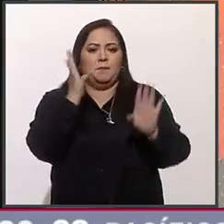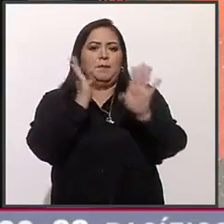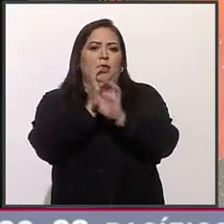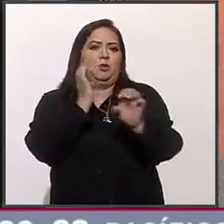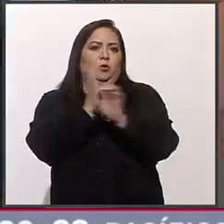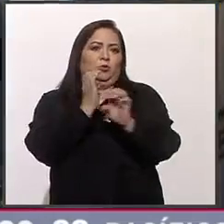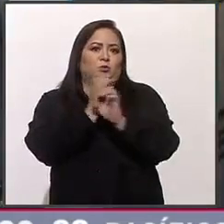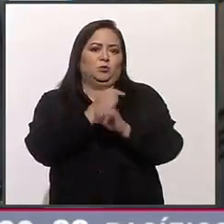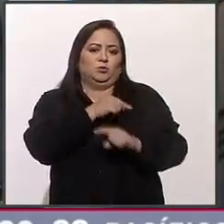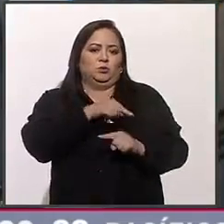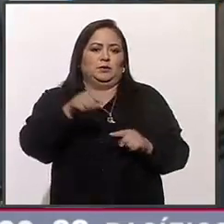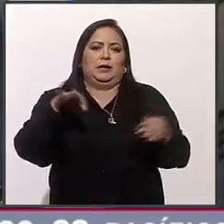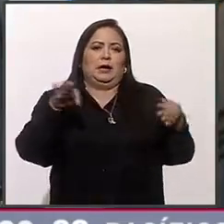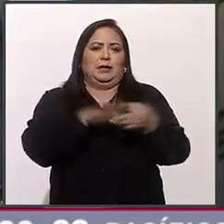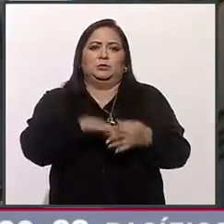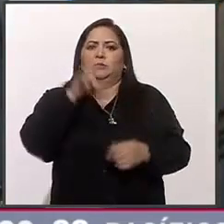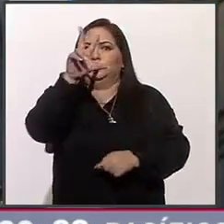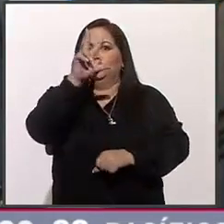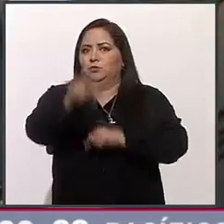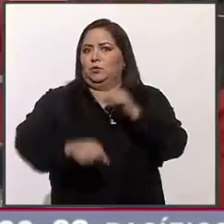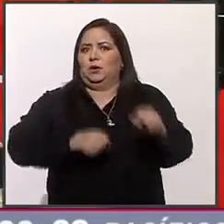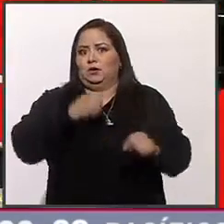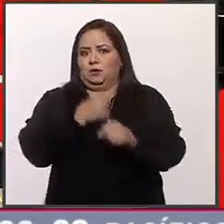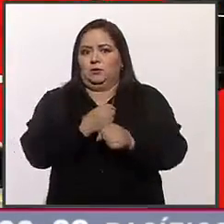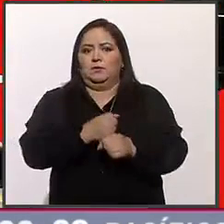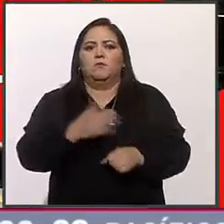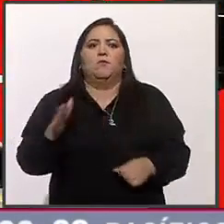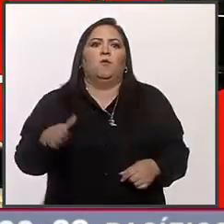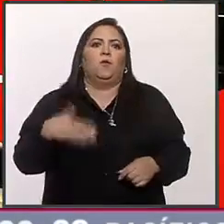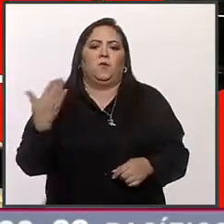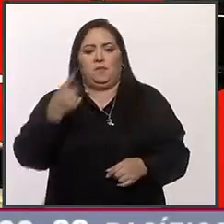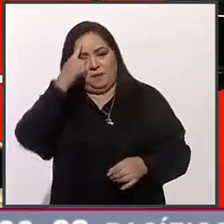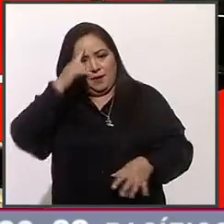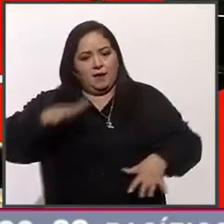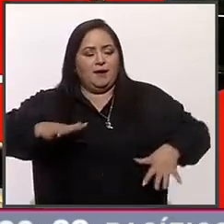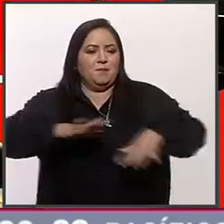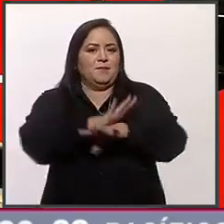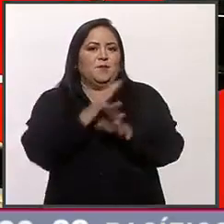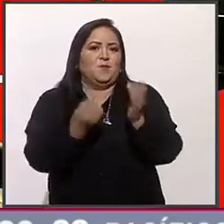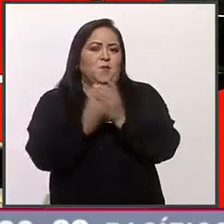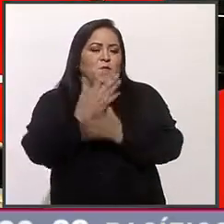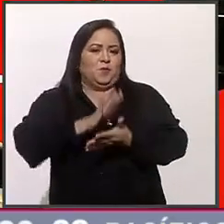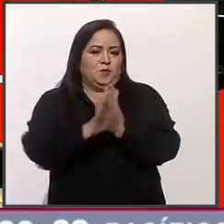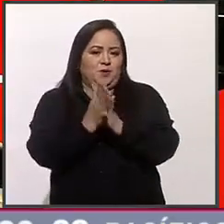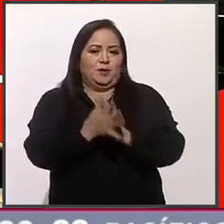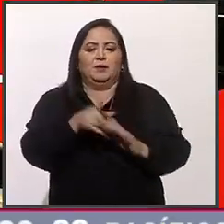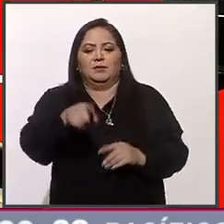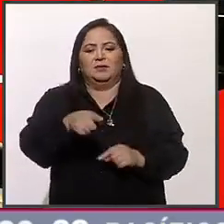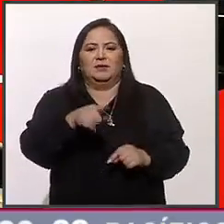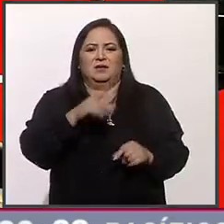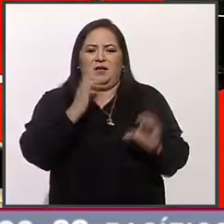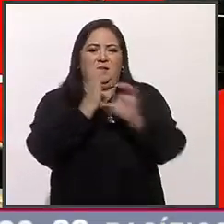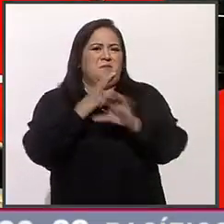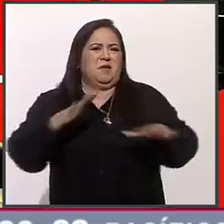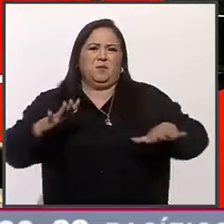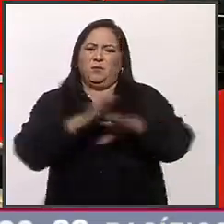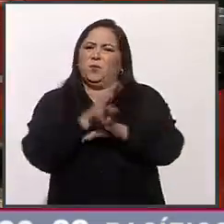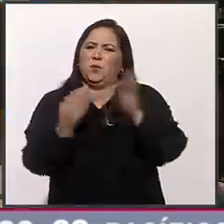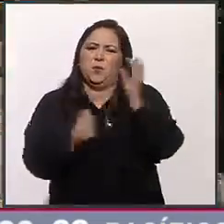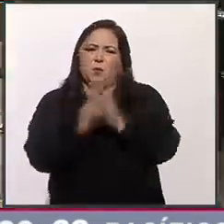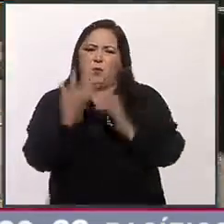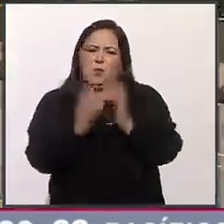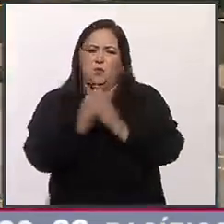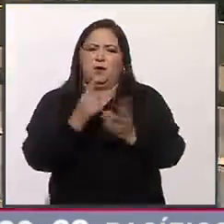después de sus casi 18 años haber logrado esta transformación y cambiar estas unidades de